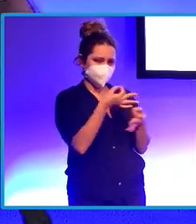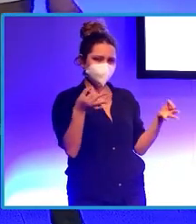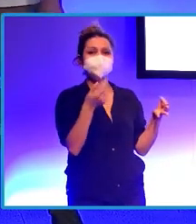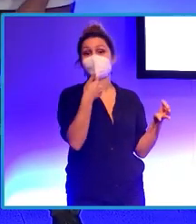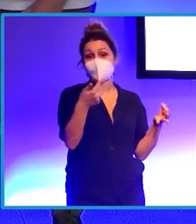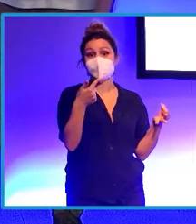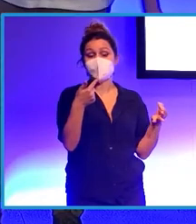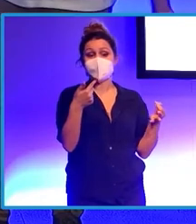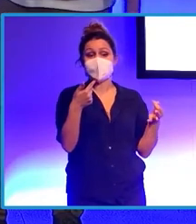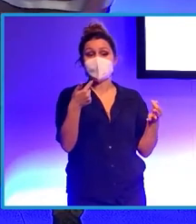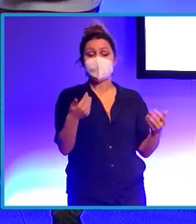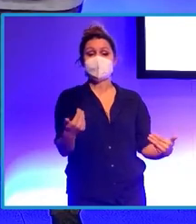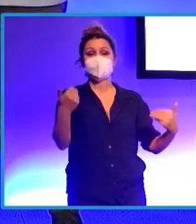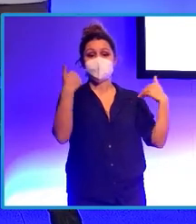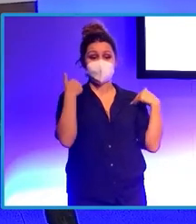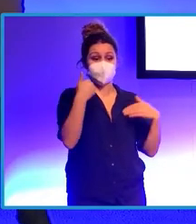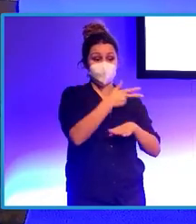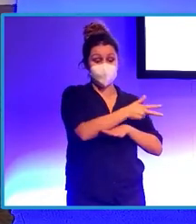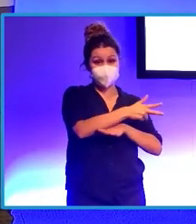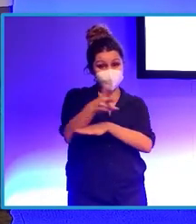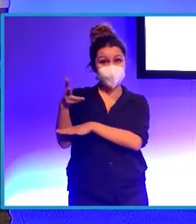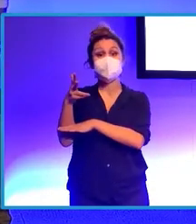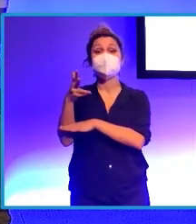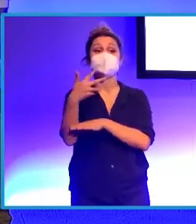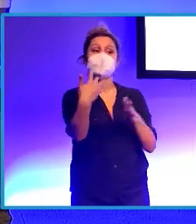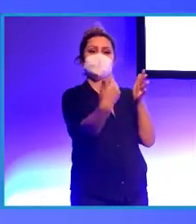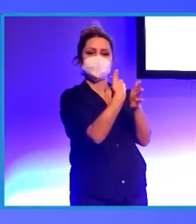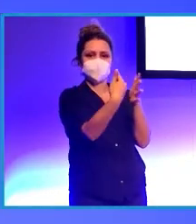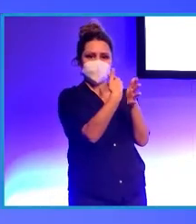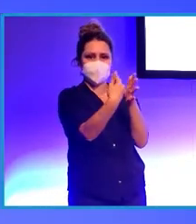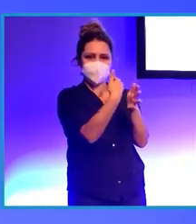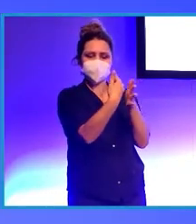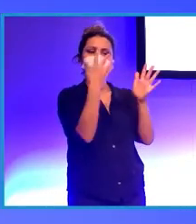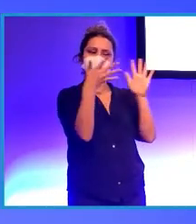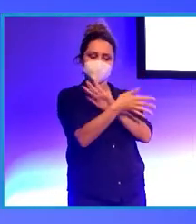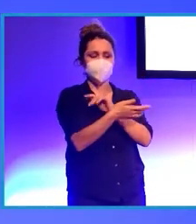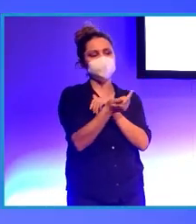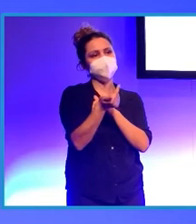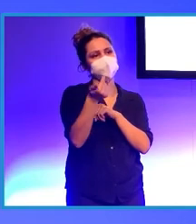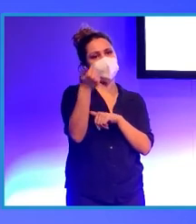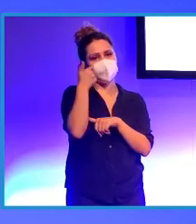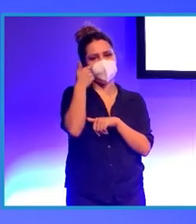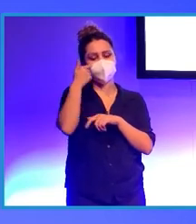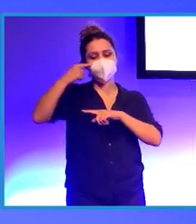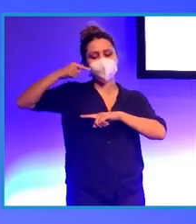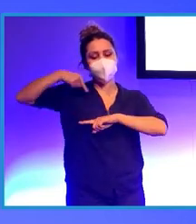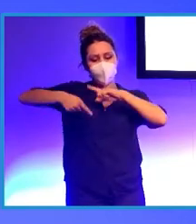el director de realización es el que me indica un poco cómo quiere que fluya ese día a día.